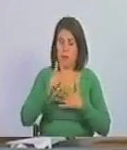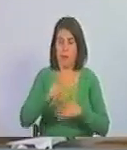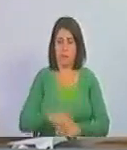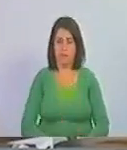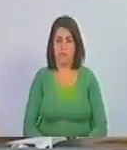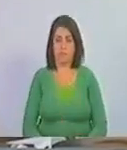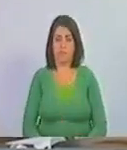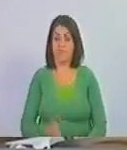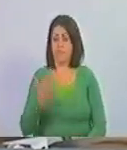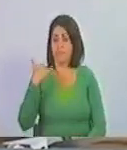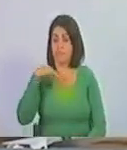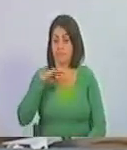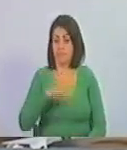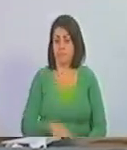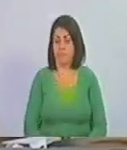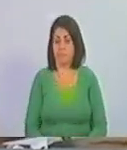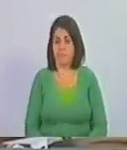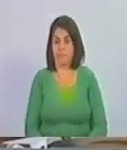por lo menos